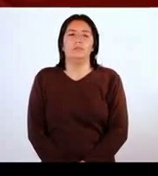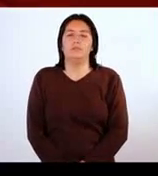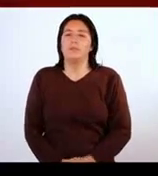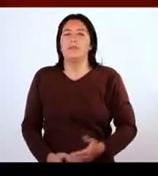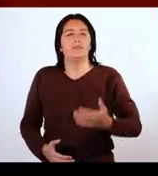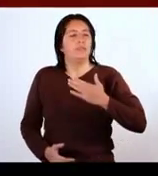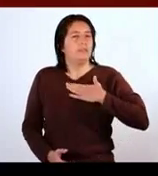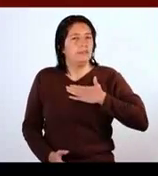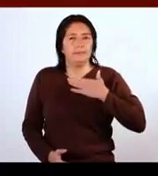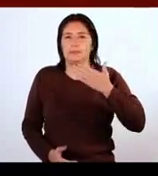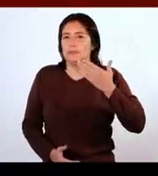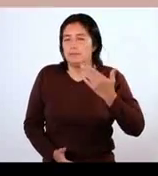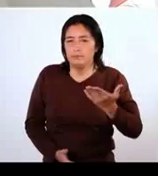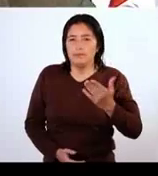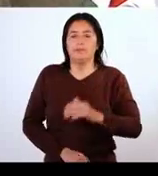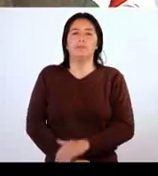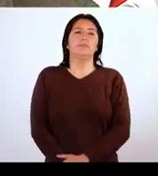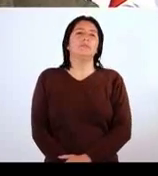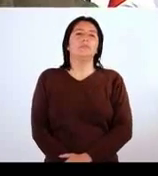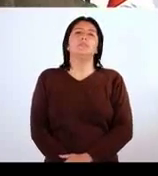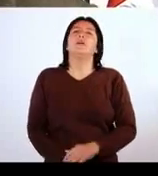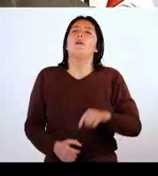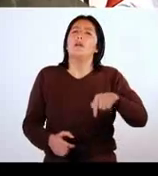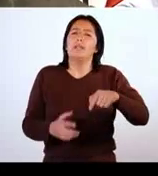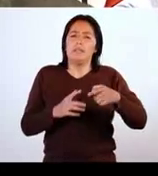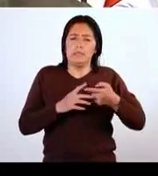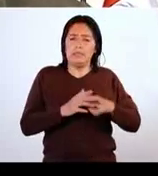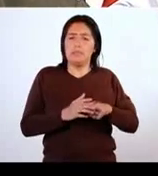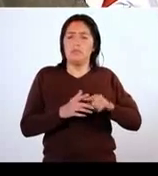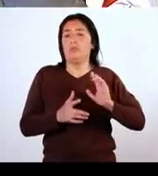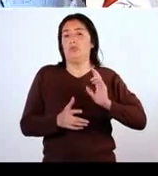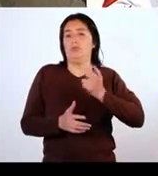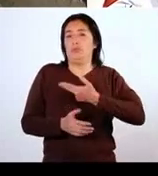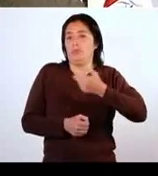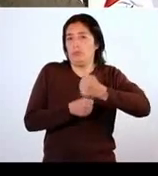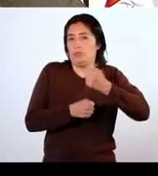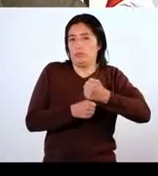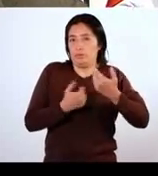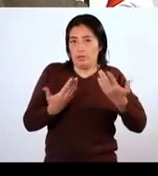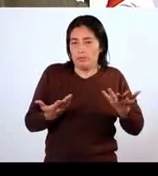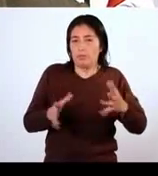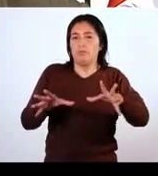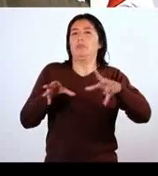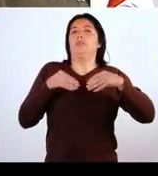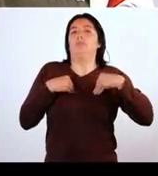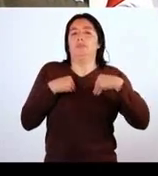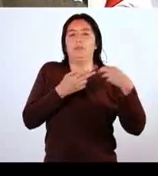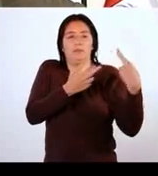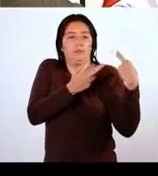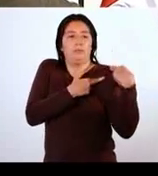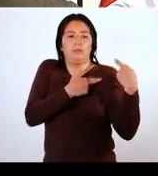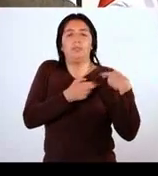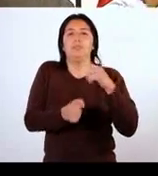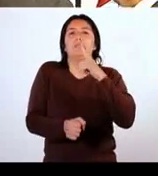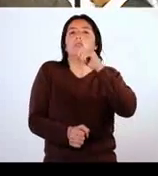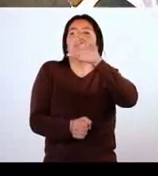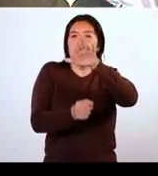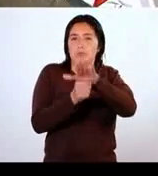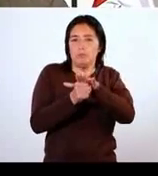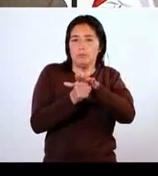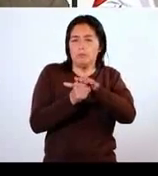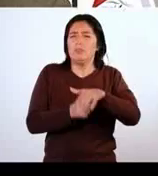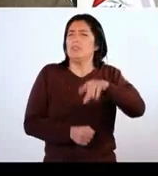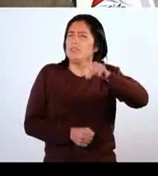Es una satisfacción, digamos, en el inicio nosotros de nuestra gestión, asumir este reto y este compromiso que